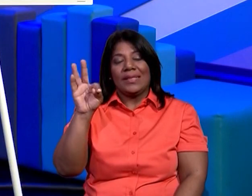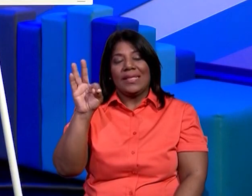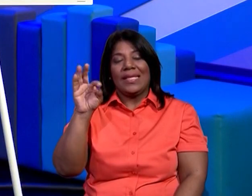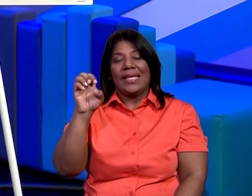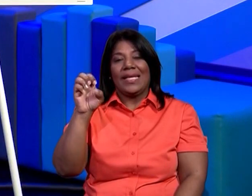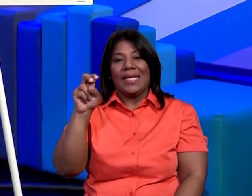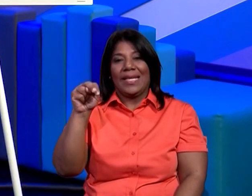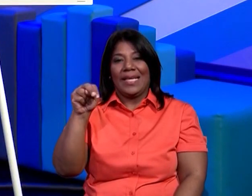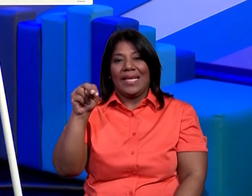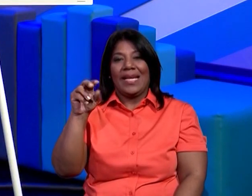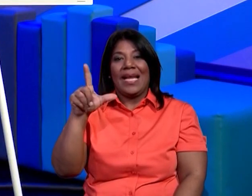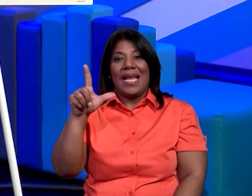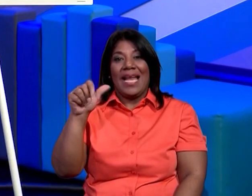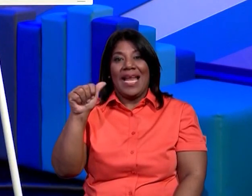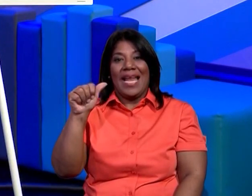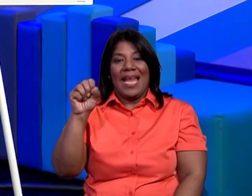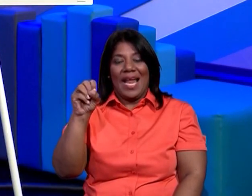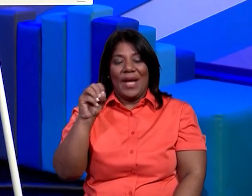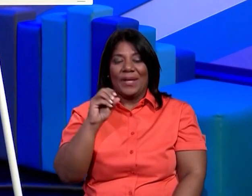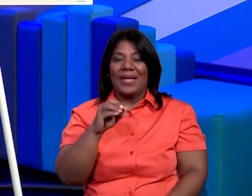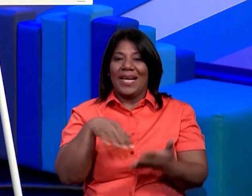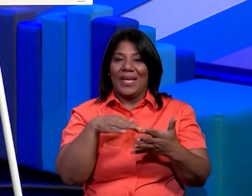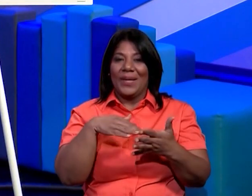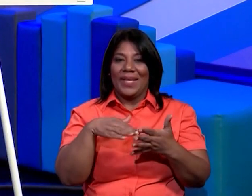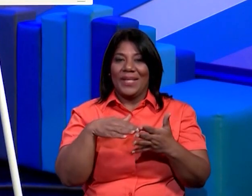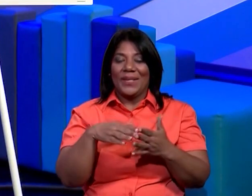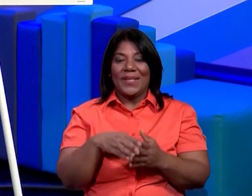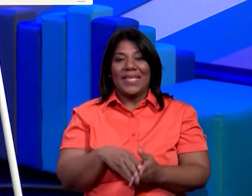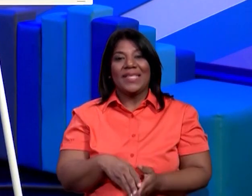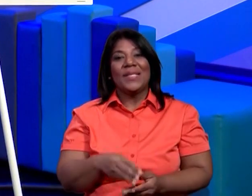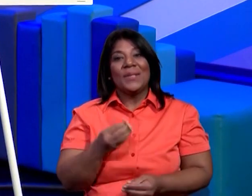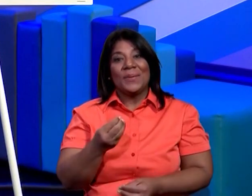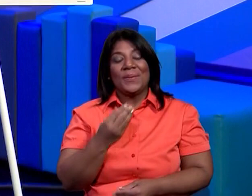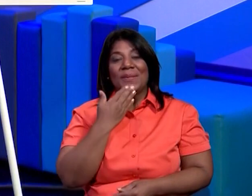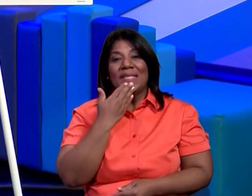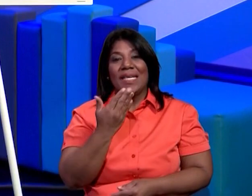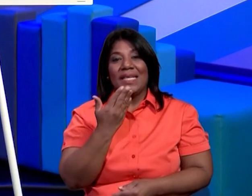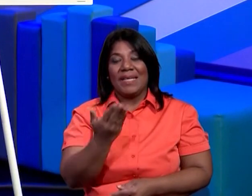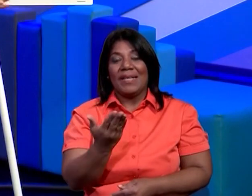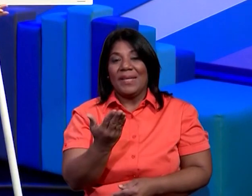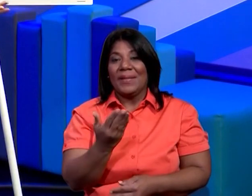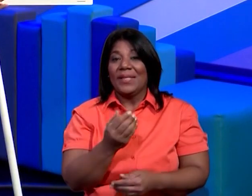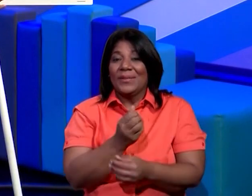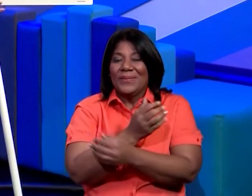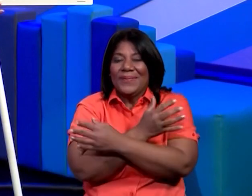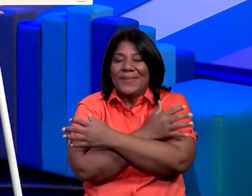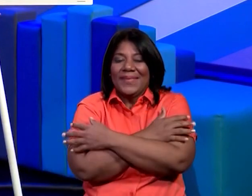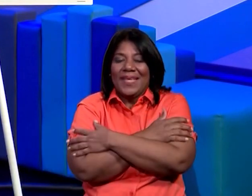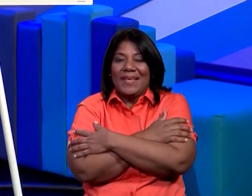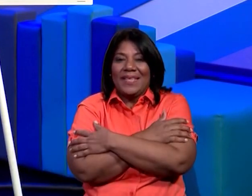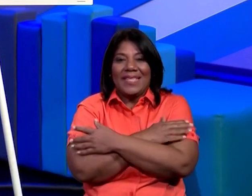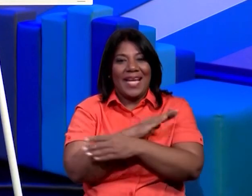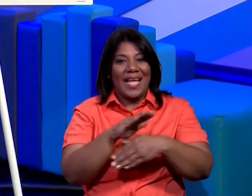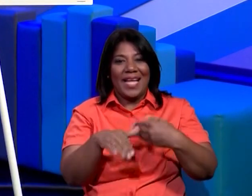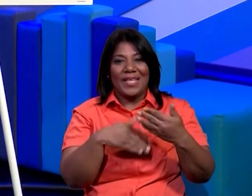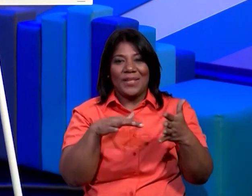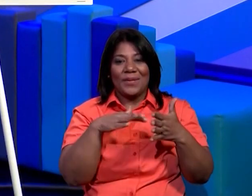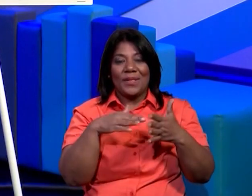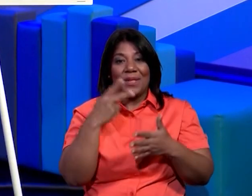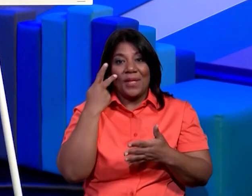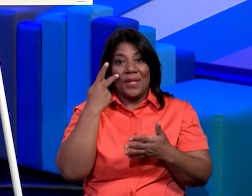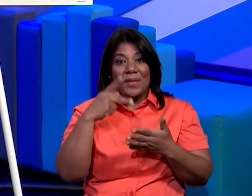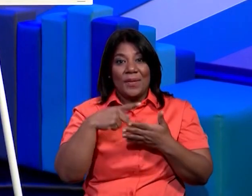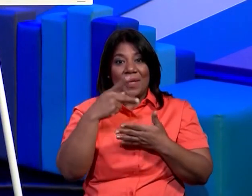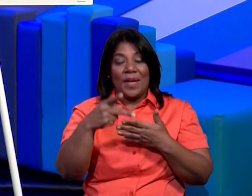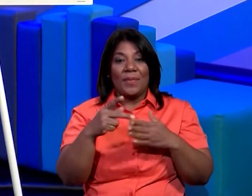ponernos a disposición a sus queridos estudiantes así que les mando un fuerte abrazo a todos mis estudiantes y nos vemos